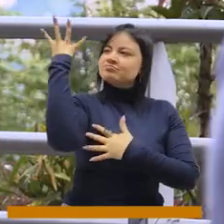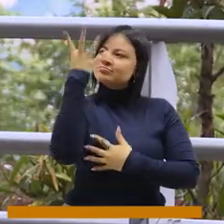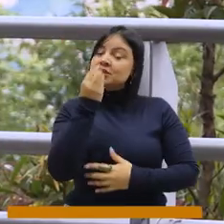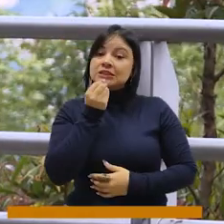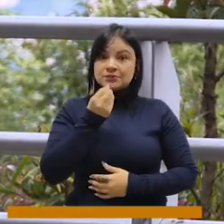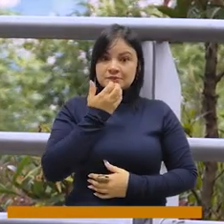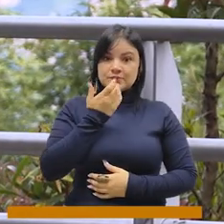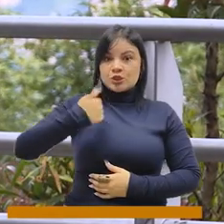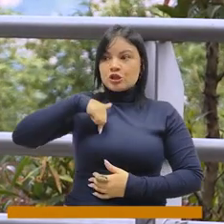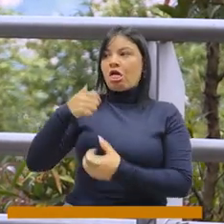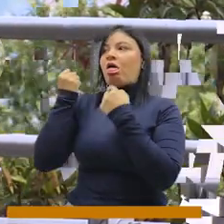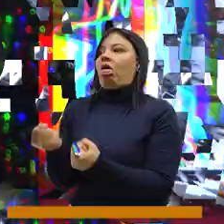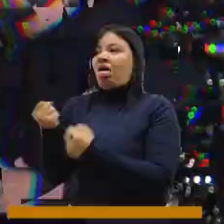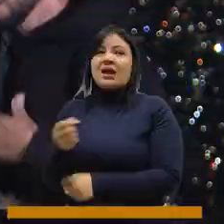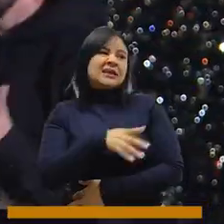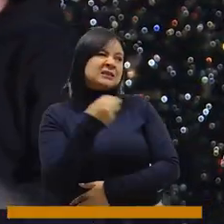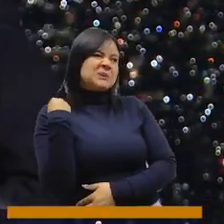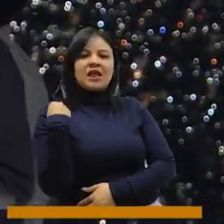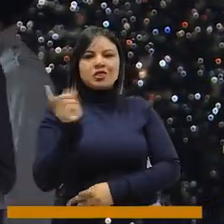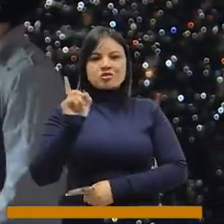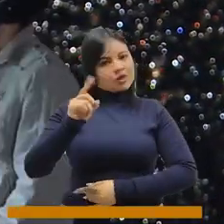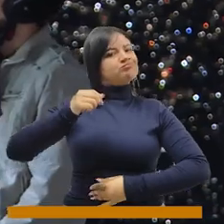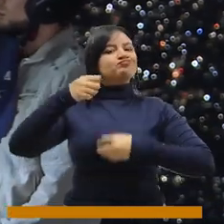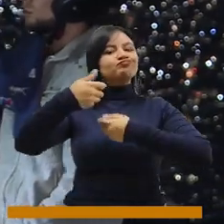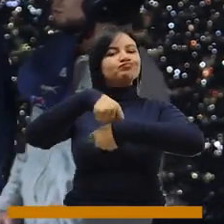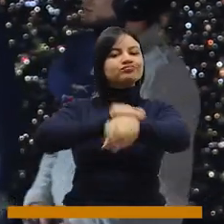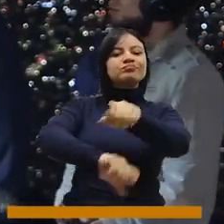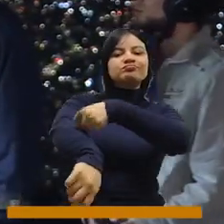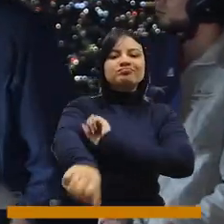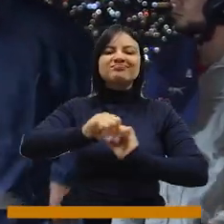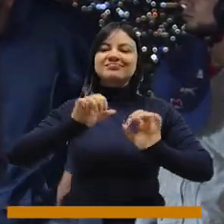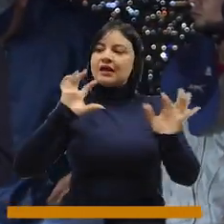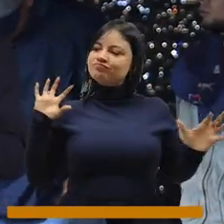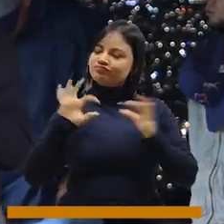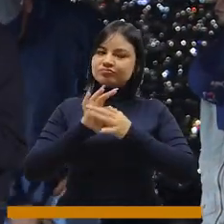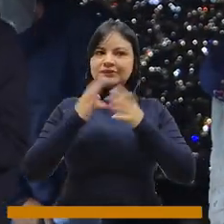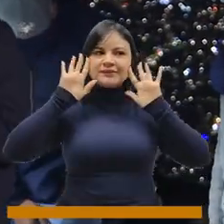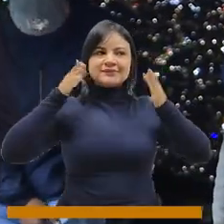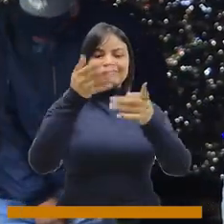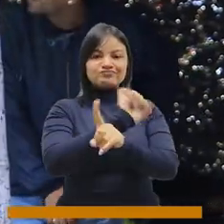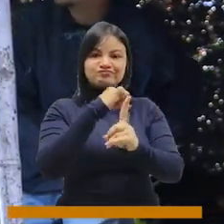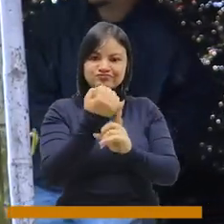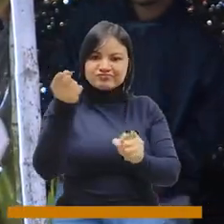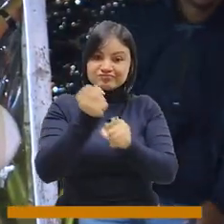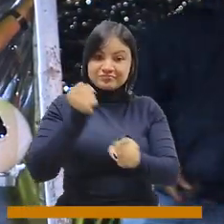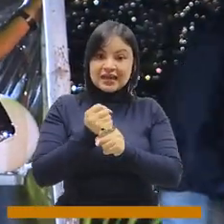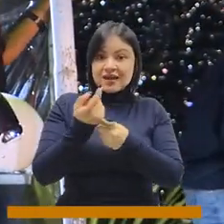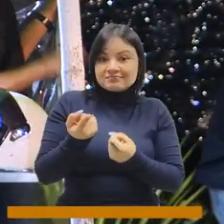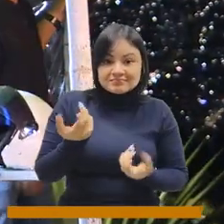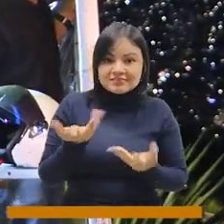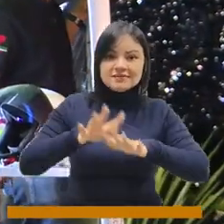no seamos como una carga para acá, para el territorio, sino que empecemos a hacer trabajos sociales unidos para poder que estos